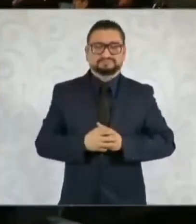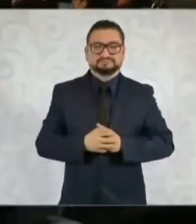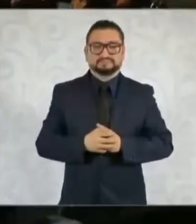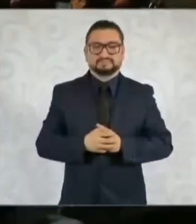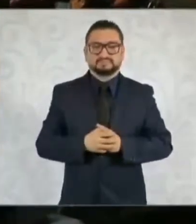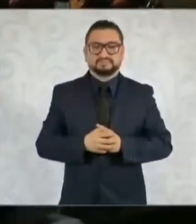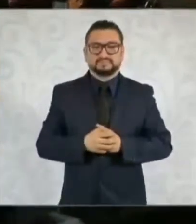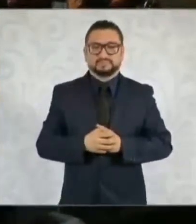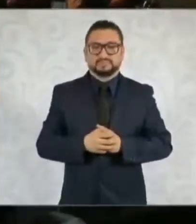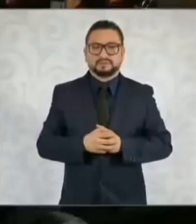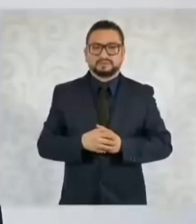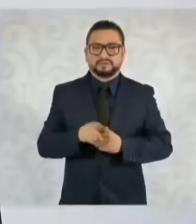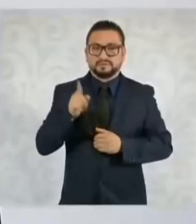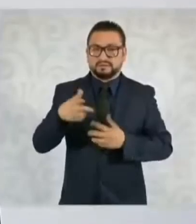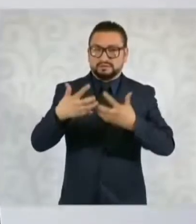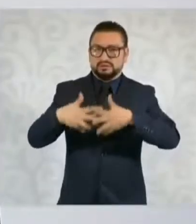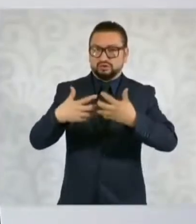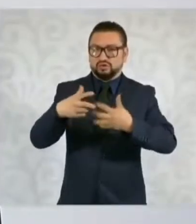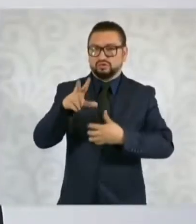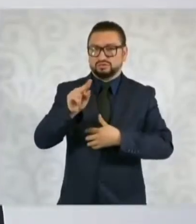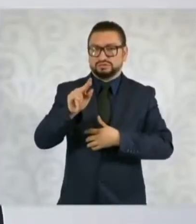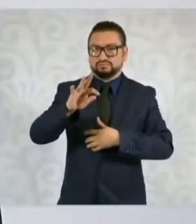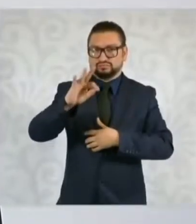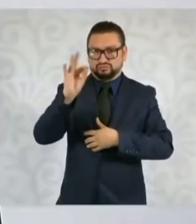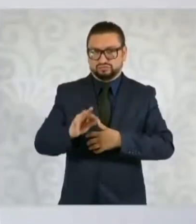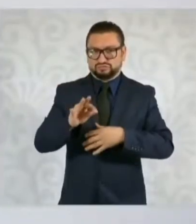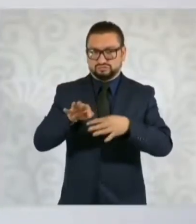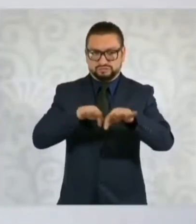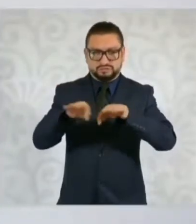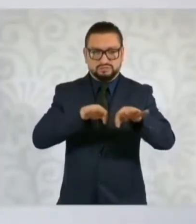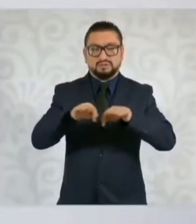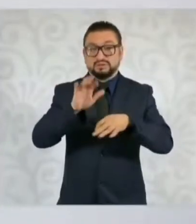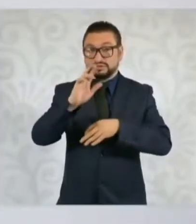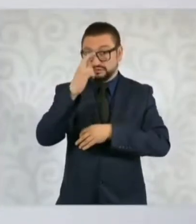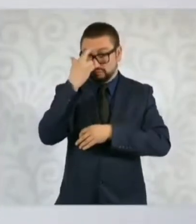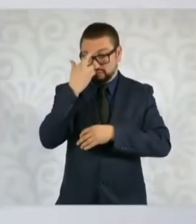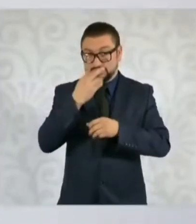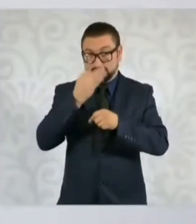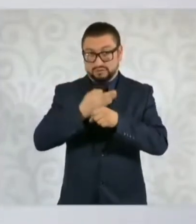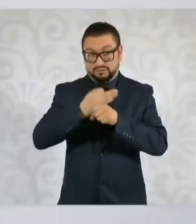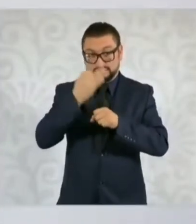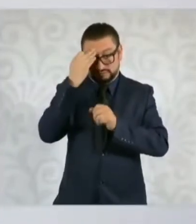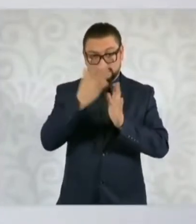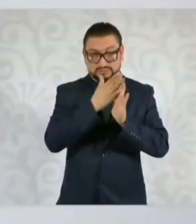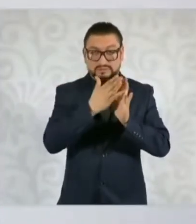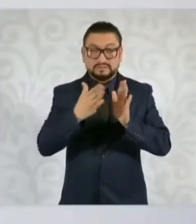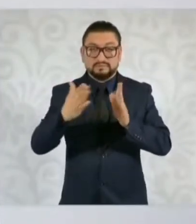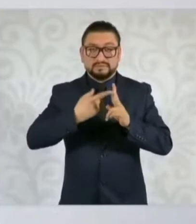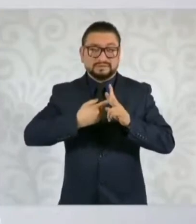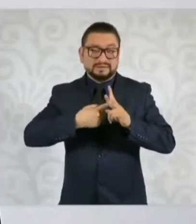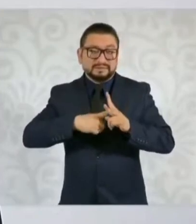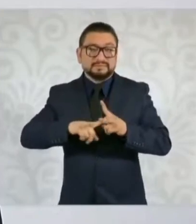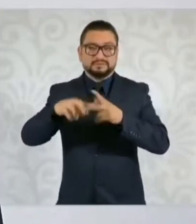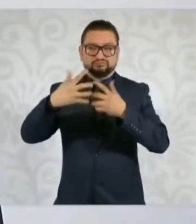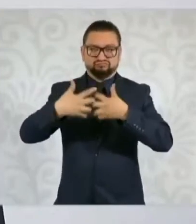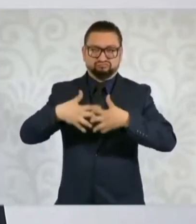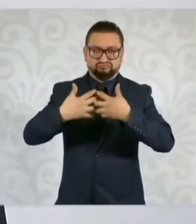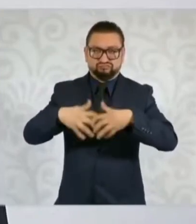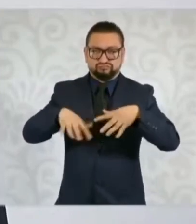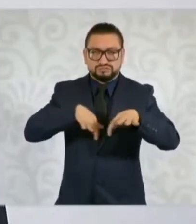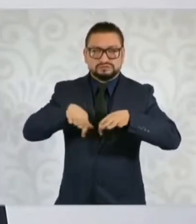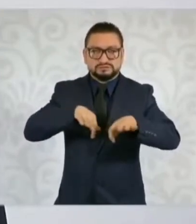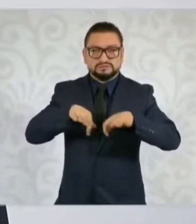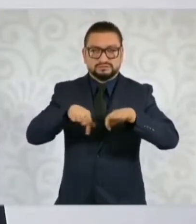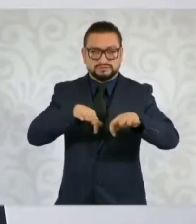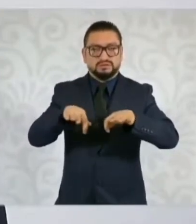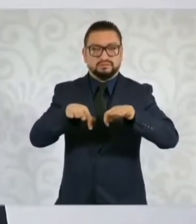La planta está al 80 por ciento. Acuérdense que ahorita estamos en el periodo de arranque de la refinería, de tal manera que